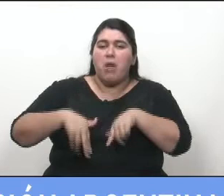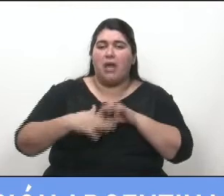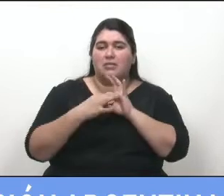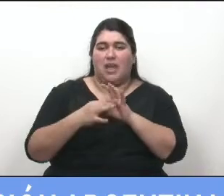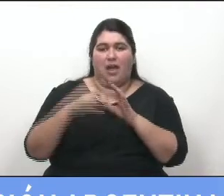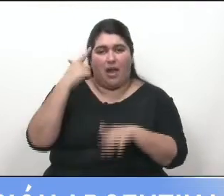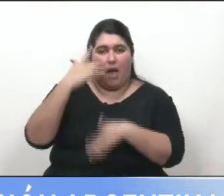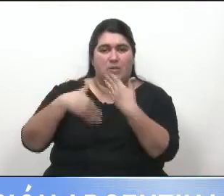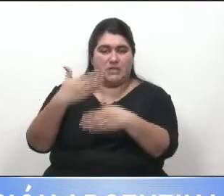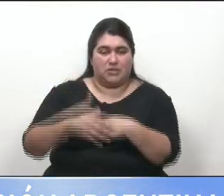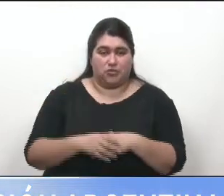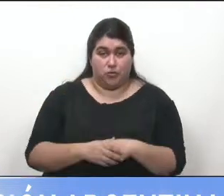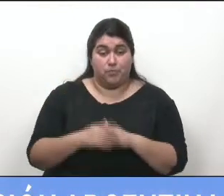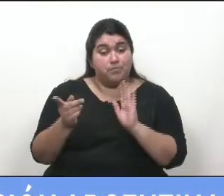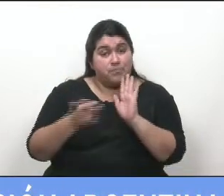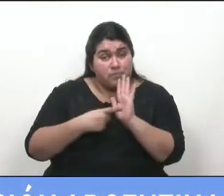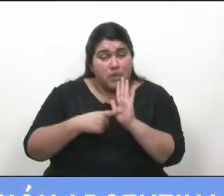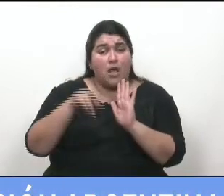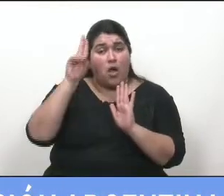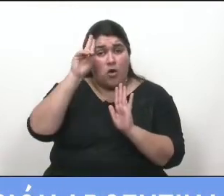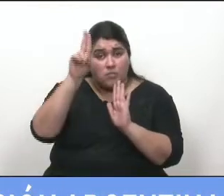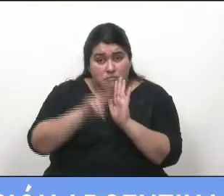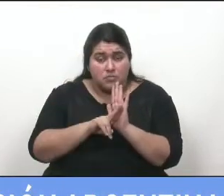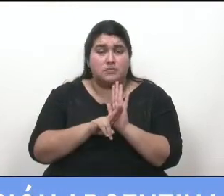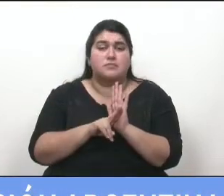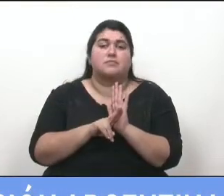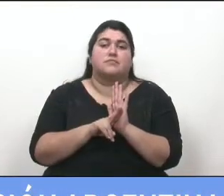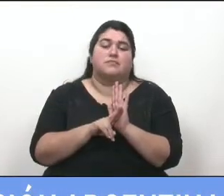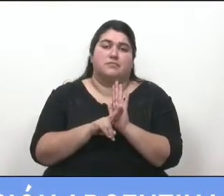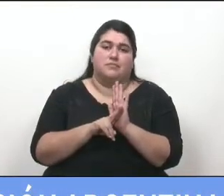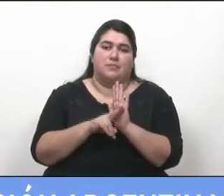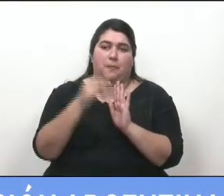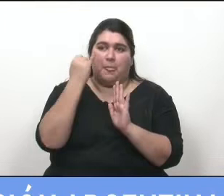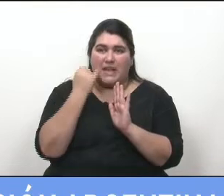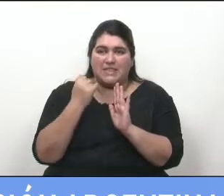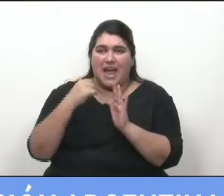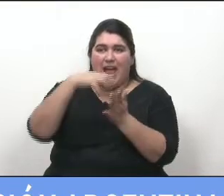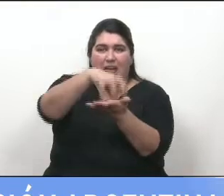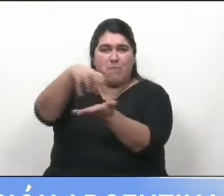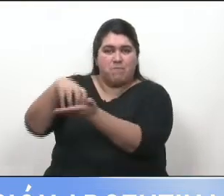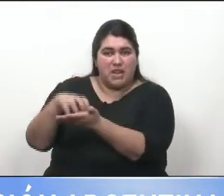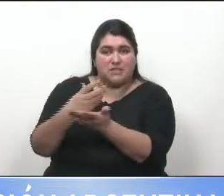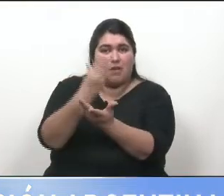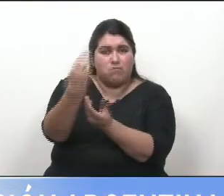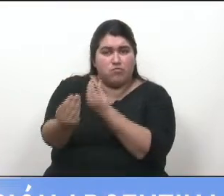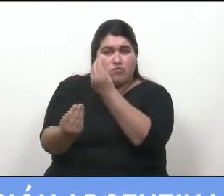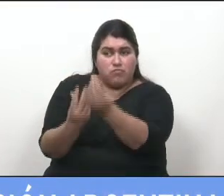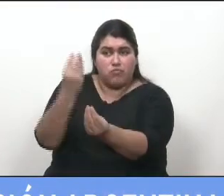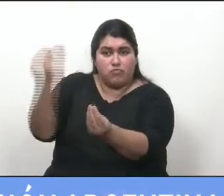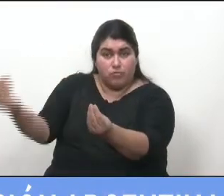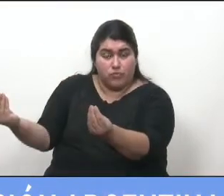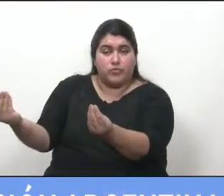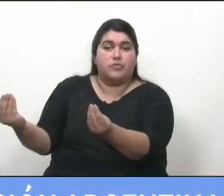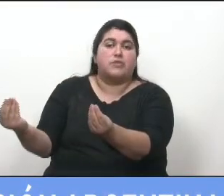Quienes cumpliendo este requisito sean absorbidos por empleadores en el marco del fomento a las inversiones que prevé esta ley,